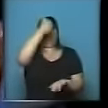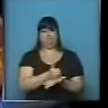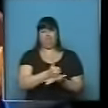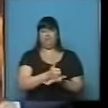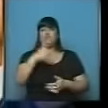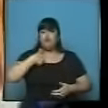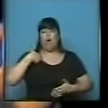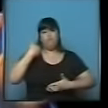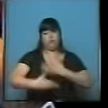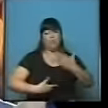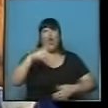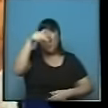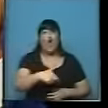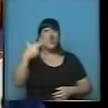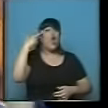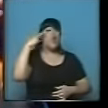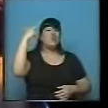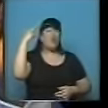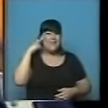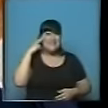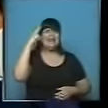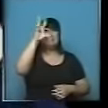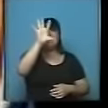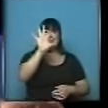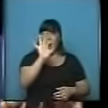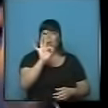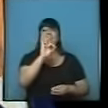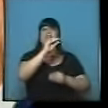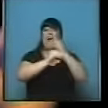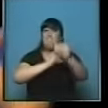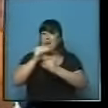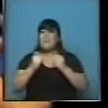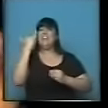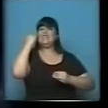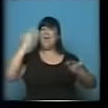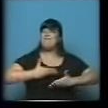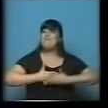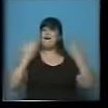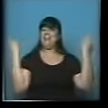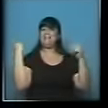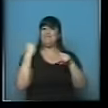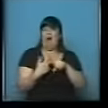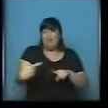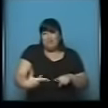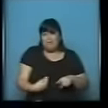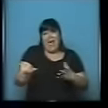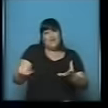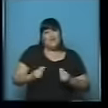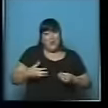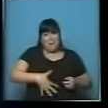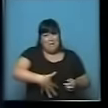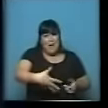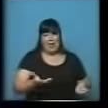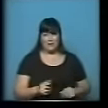y hoy 950 familias con la felicidad de tener su primer chico.